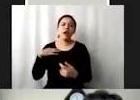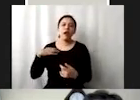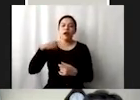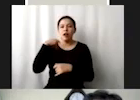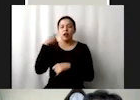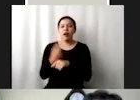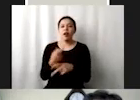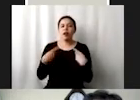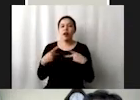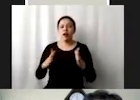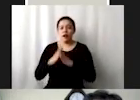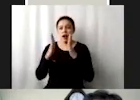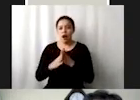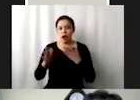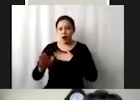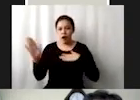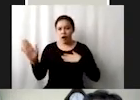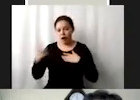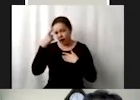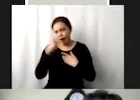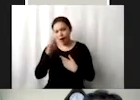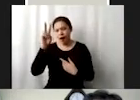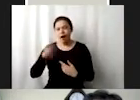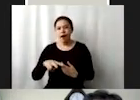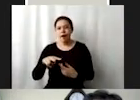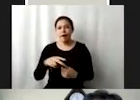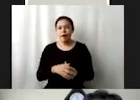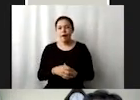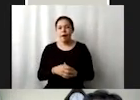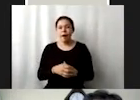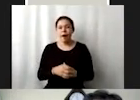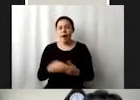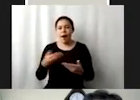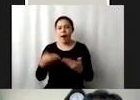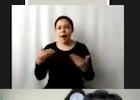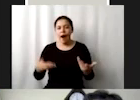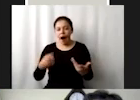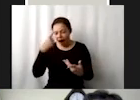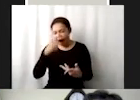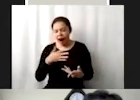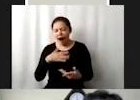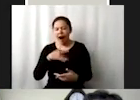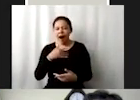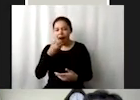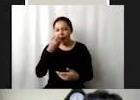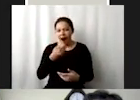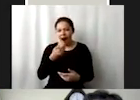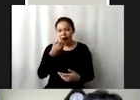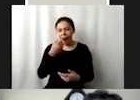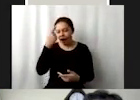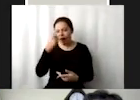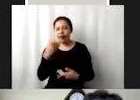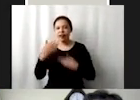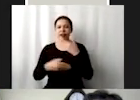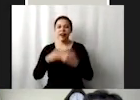comprometida en aquella realidad a la que tú quieras sentirte interpelado y en la que te sientas más cómodo y con mayores capacidades para ofrecer tus servicios